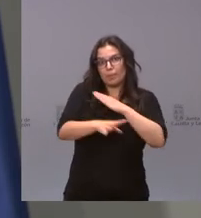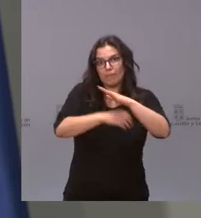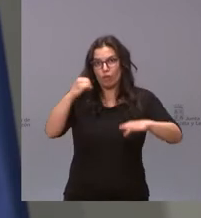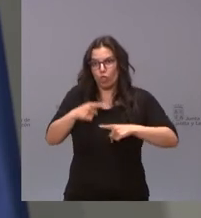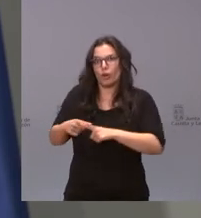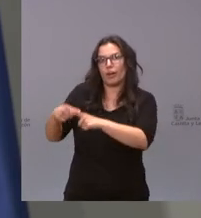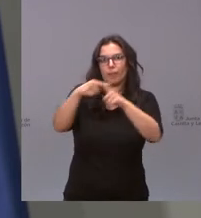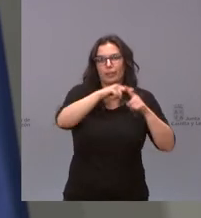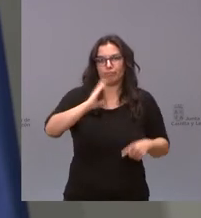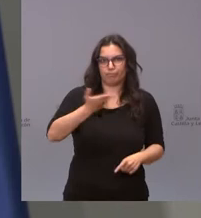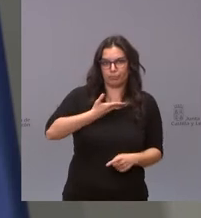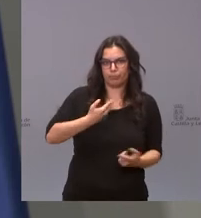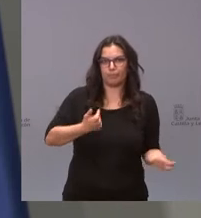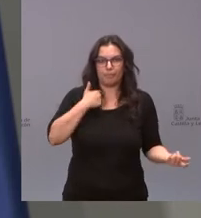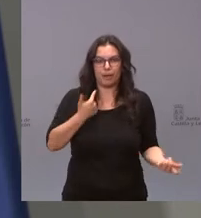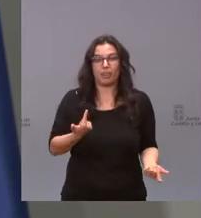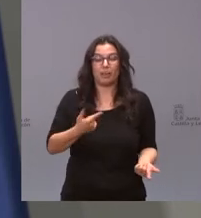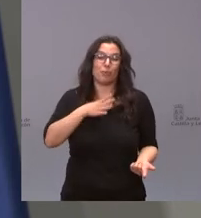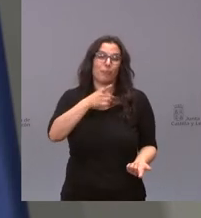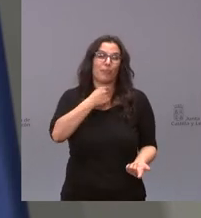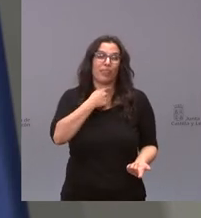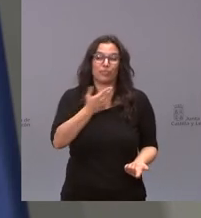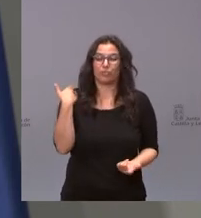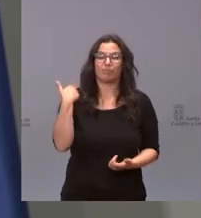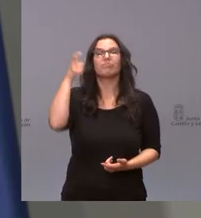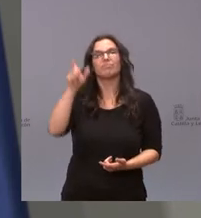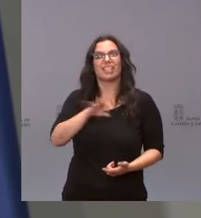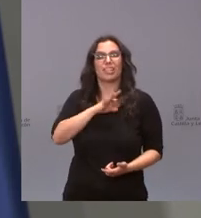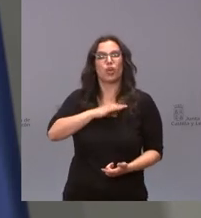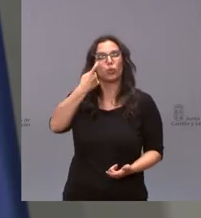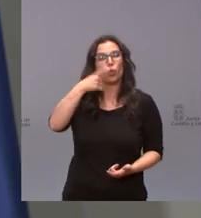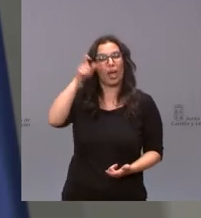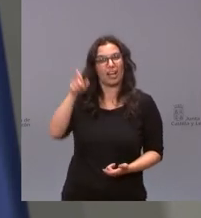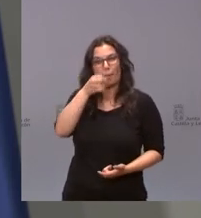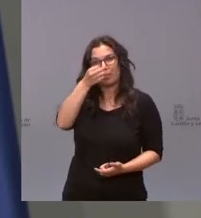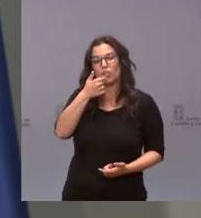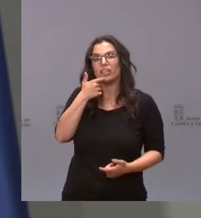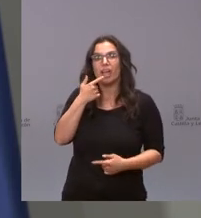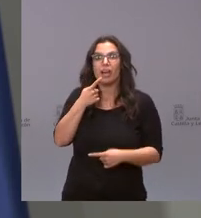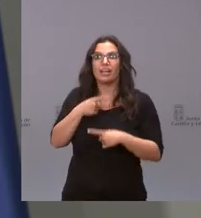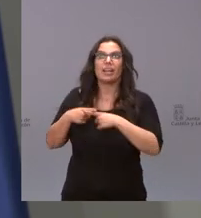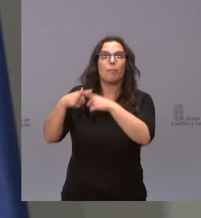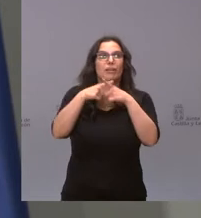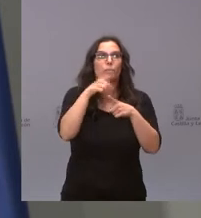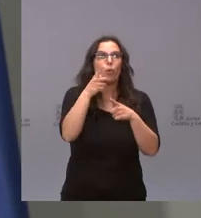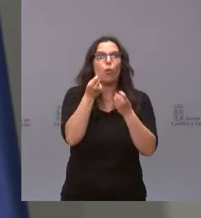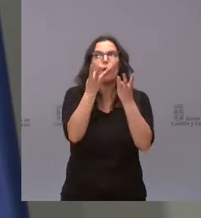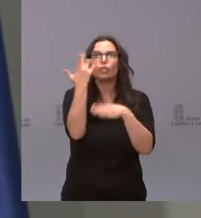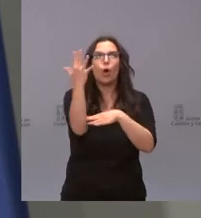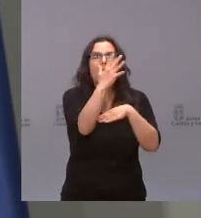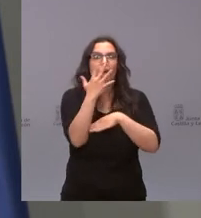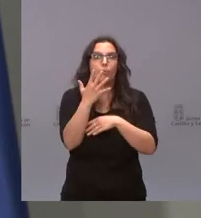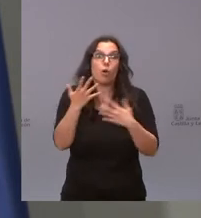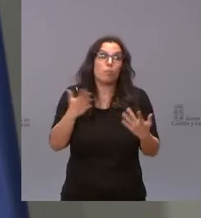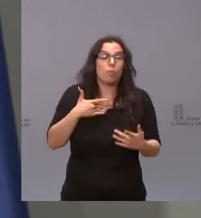una gracia el señor Tudanca hace poco de si el reparto tendría que ser por árboles hombre pues el las políticas medioaventales igual